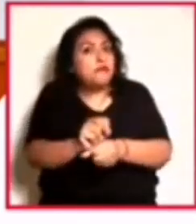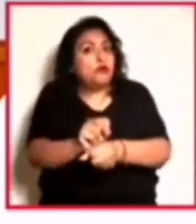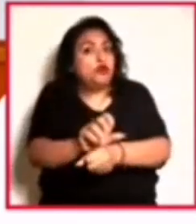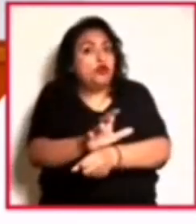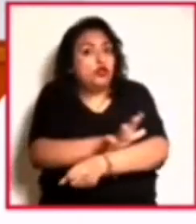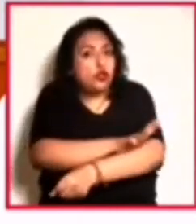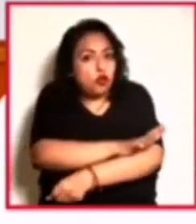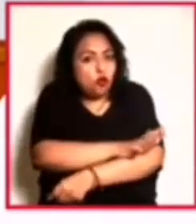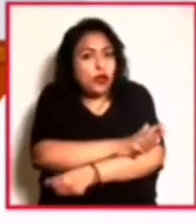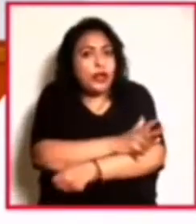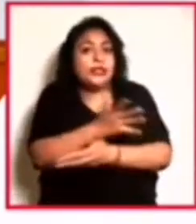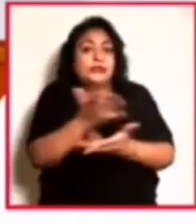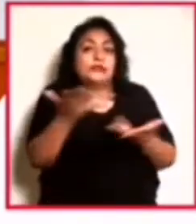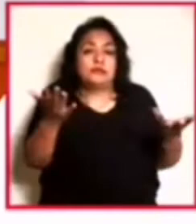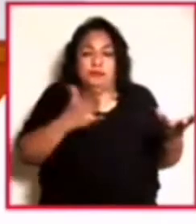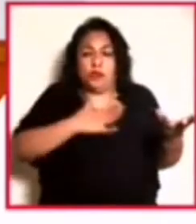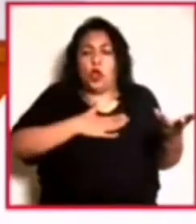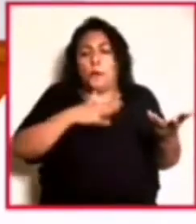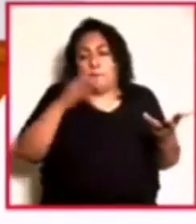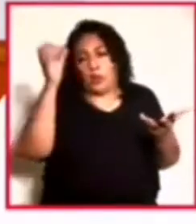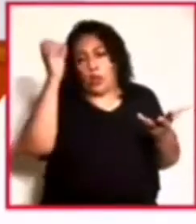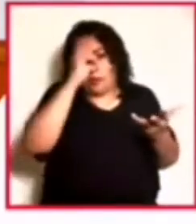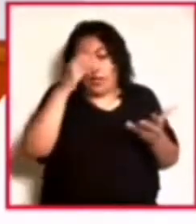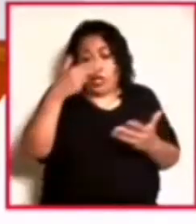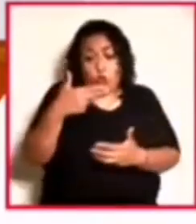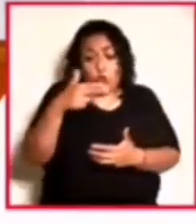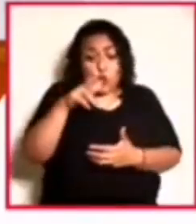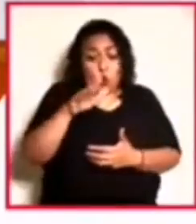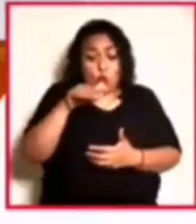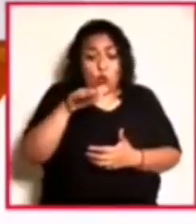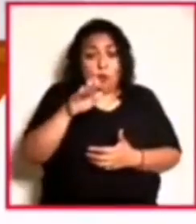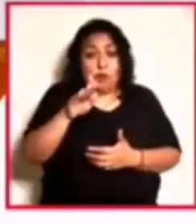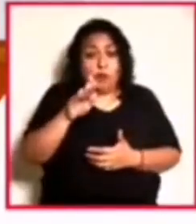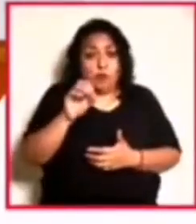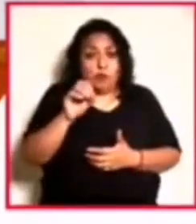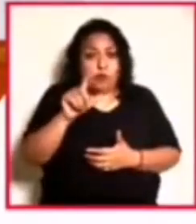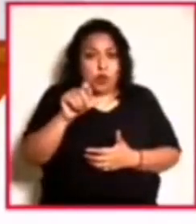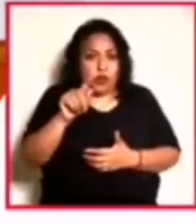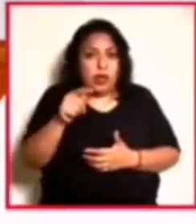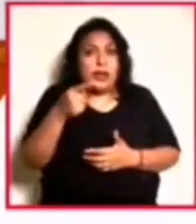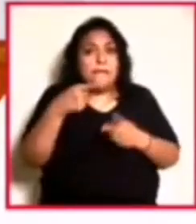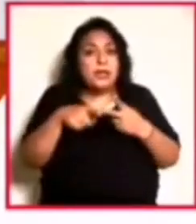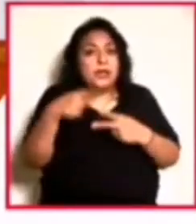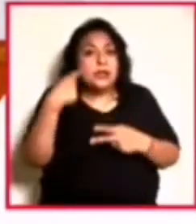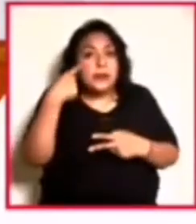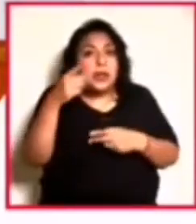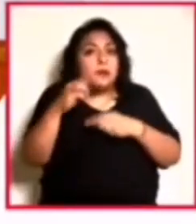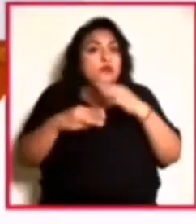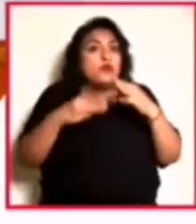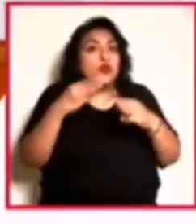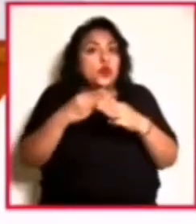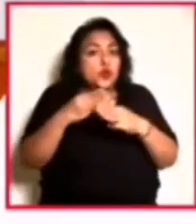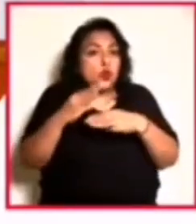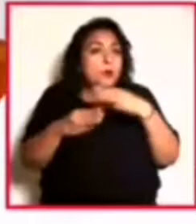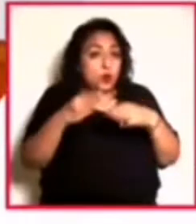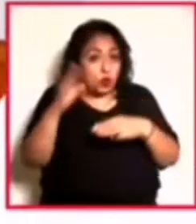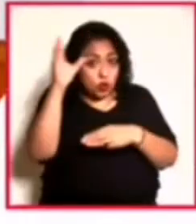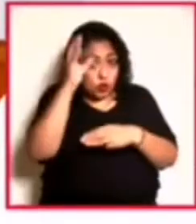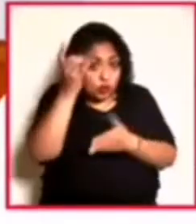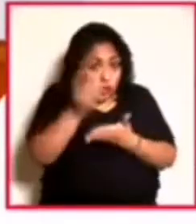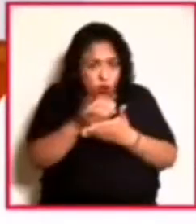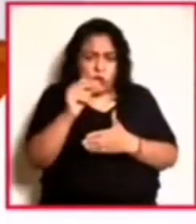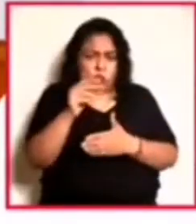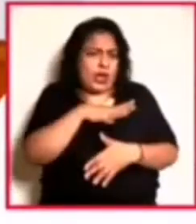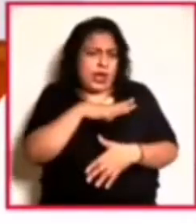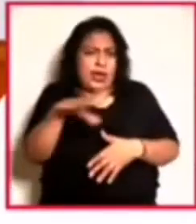Y creo que a partir de Humboldt se empieza a mirar al mundo, no solo al mundo de la ciencia, sino al mundo en general,